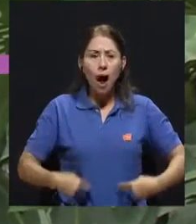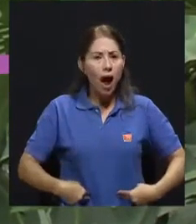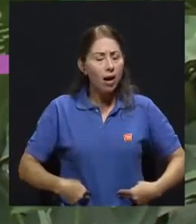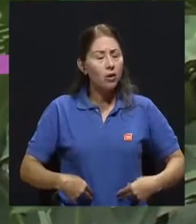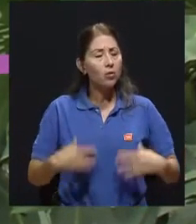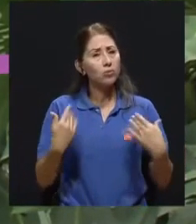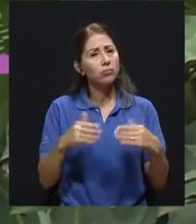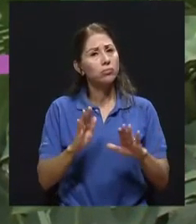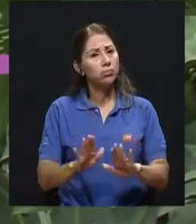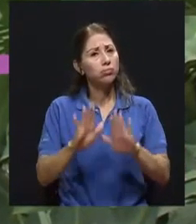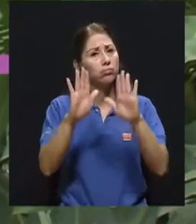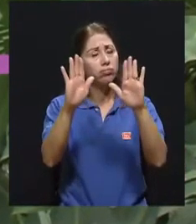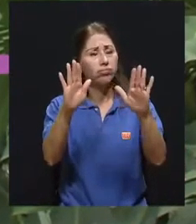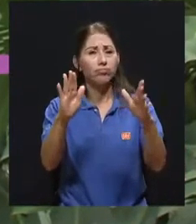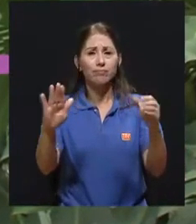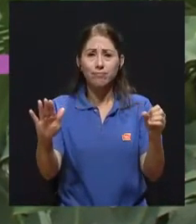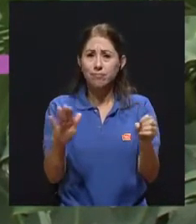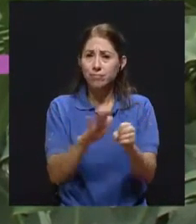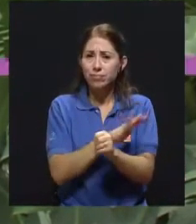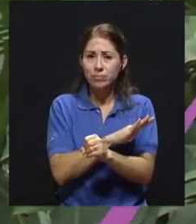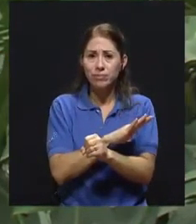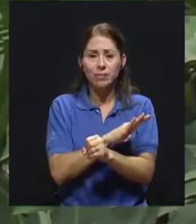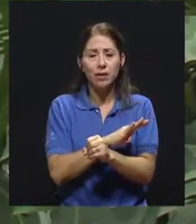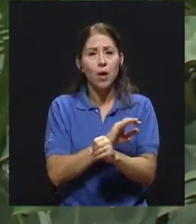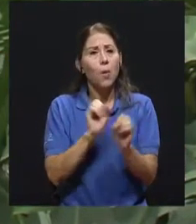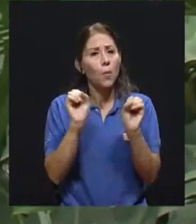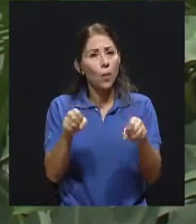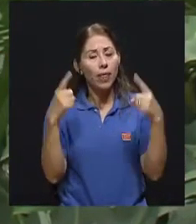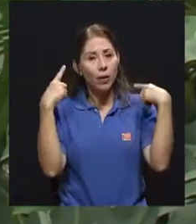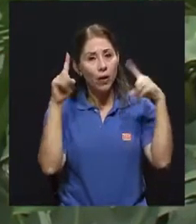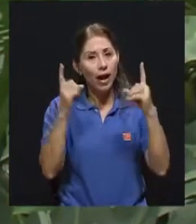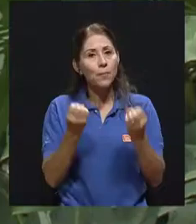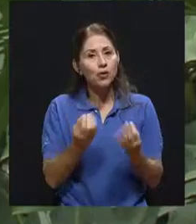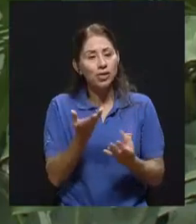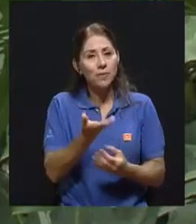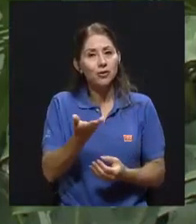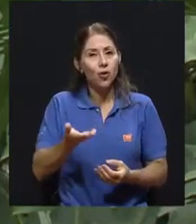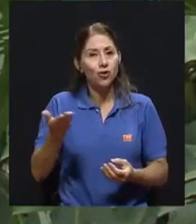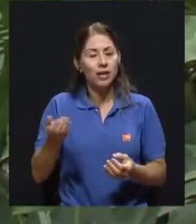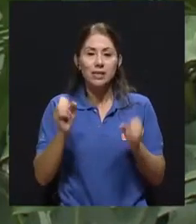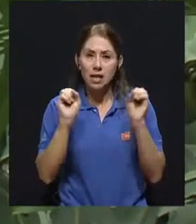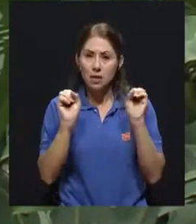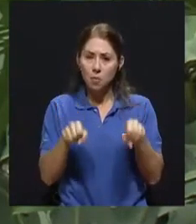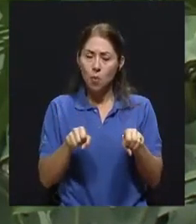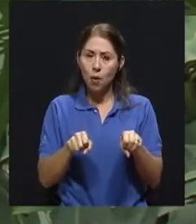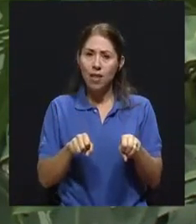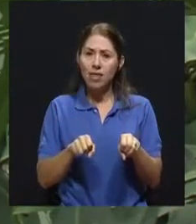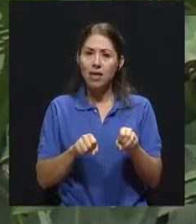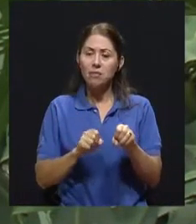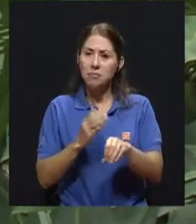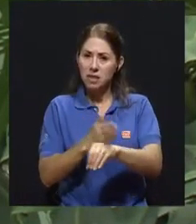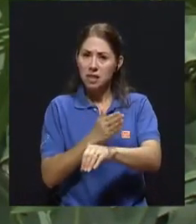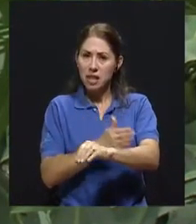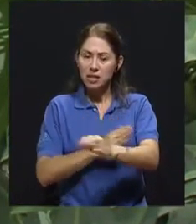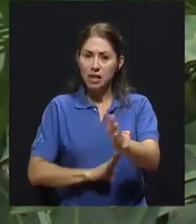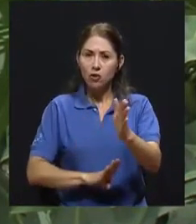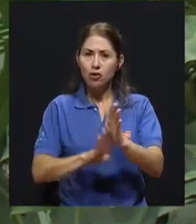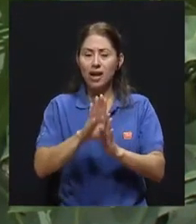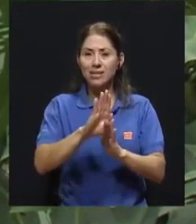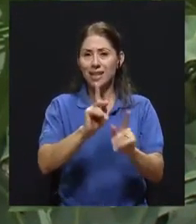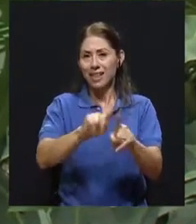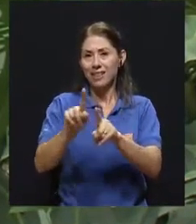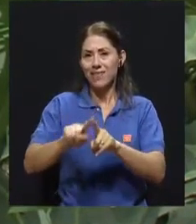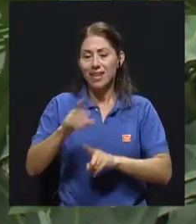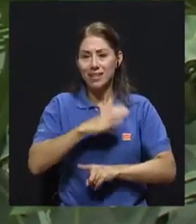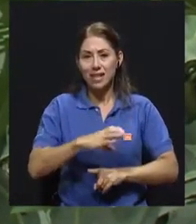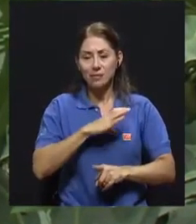pero es un ser maravilloso que puede lograr muchísimas cosas y desarrollarse sobre la base de diferentes aspectos y por tanto de